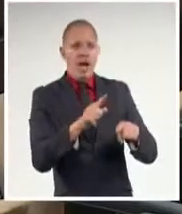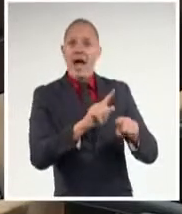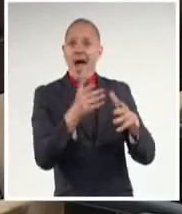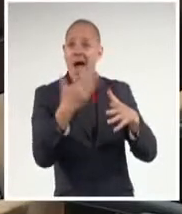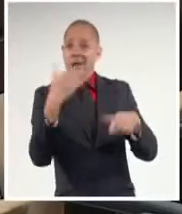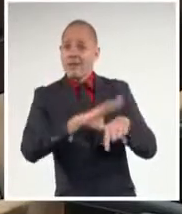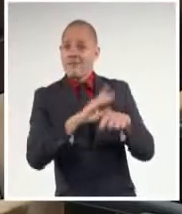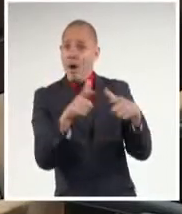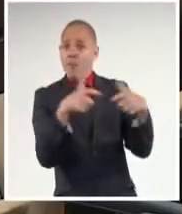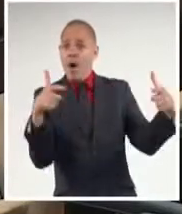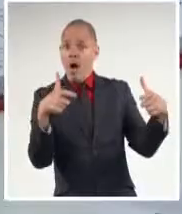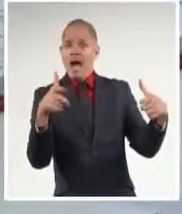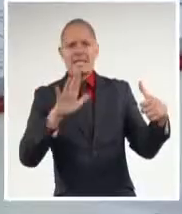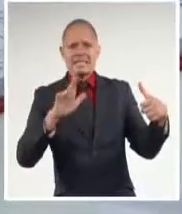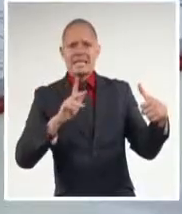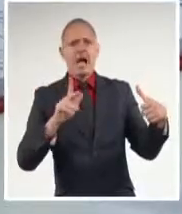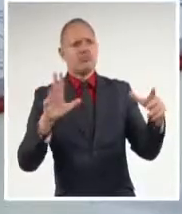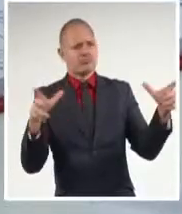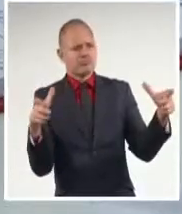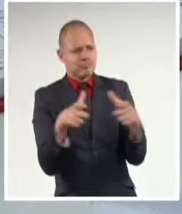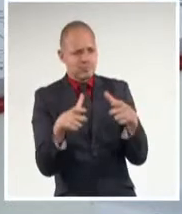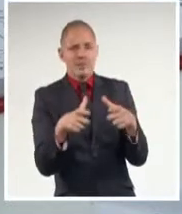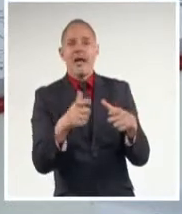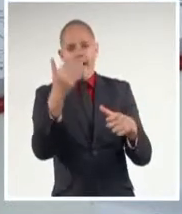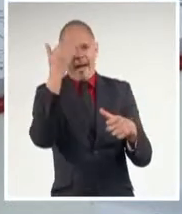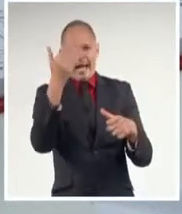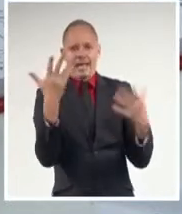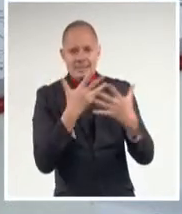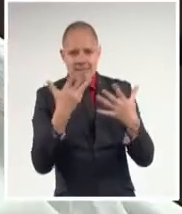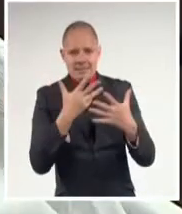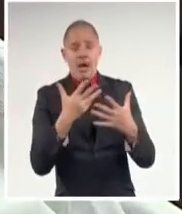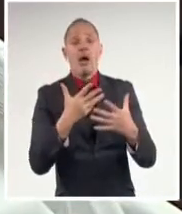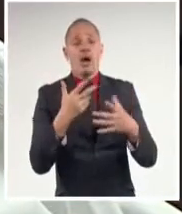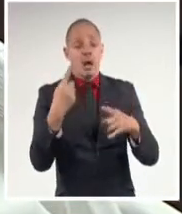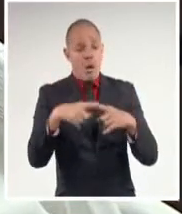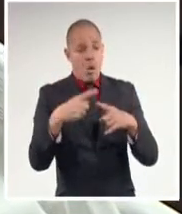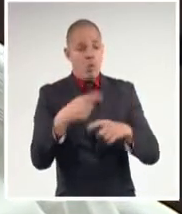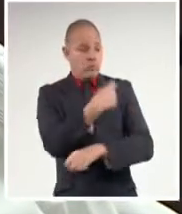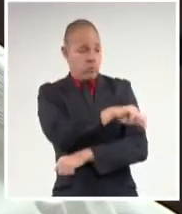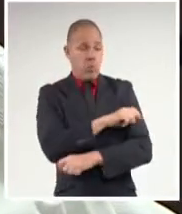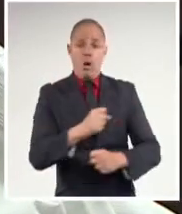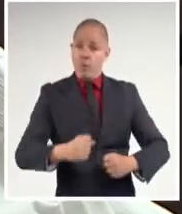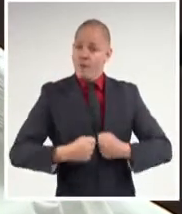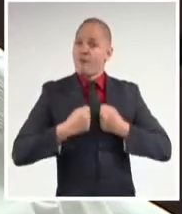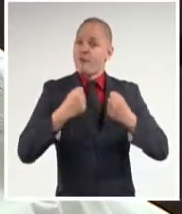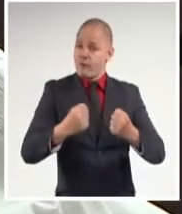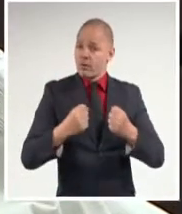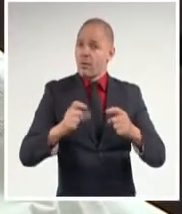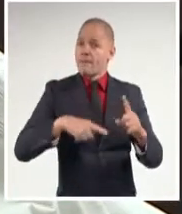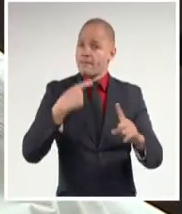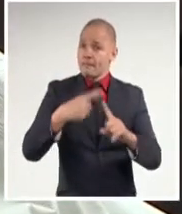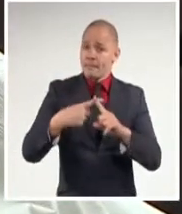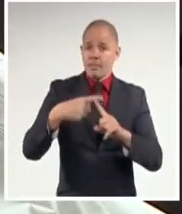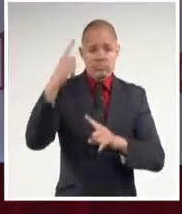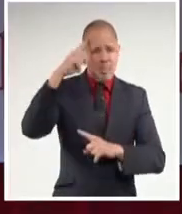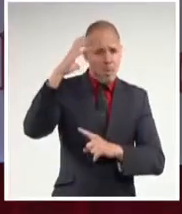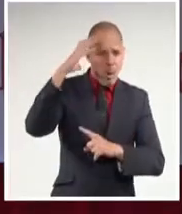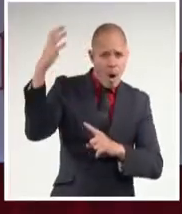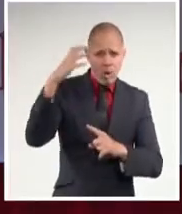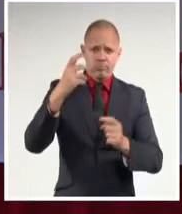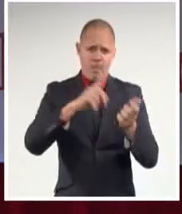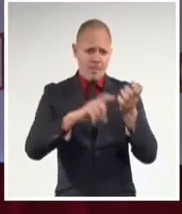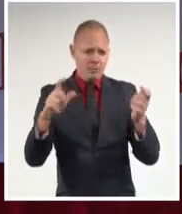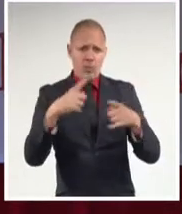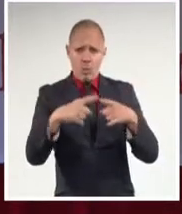nacional y el esfuerzo del pueblo, junto al partido, el Estado y el gobierno a todos los niveles, ha dado la posibilidad de un regreso a la normalidad